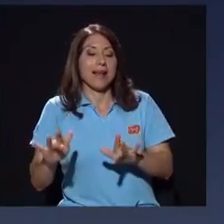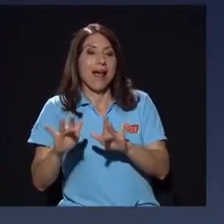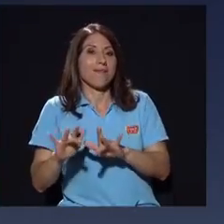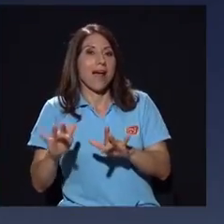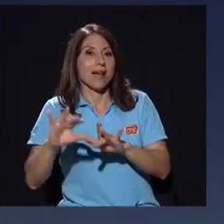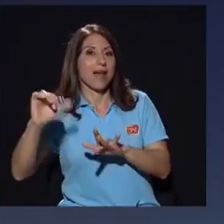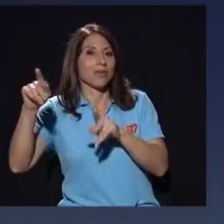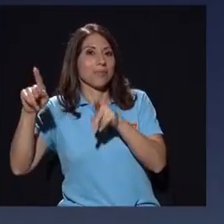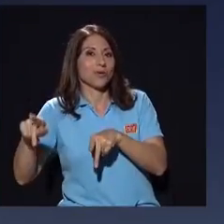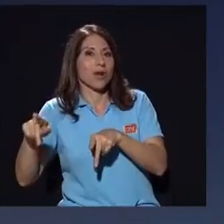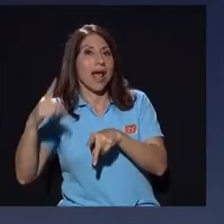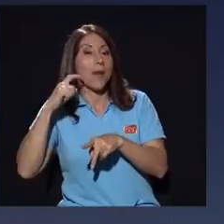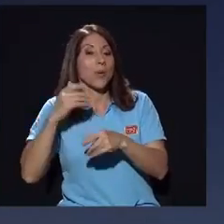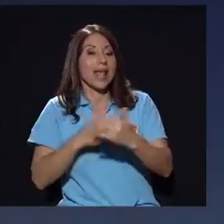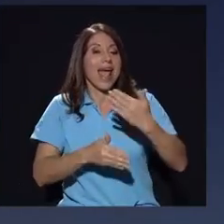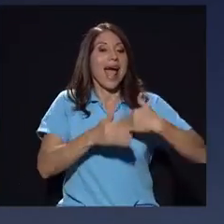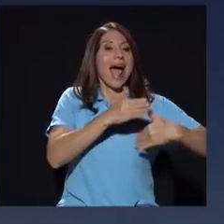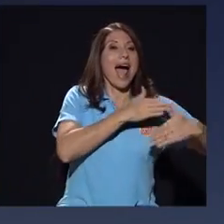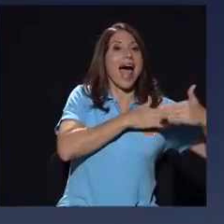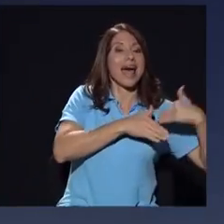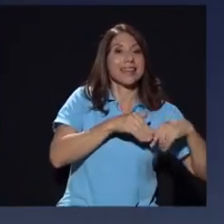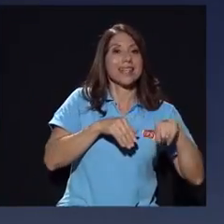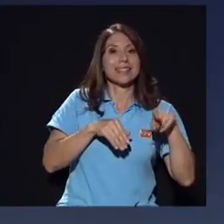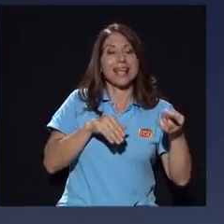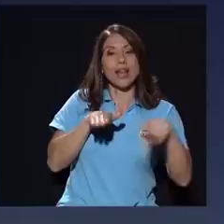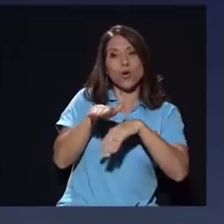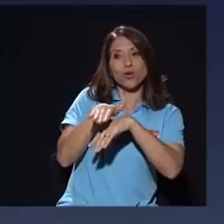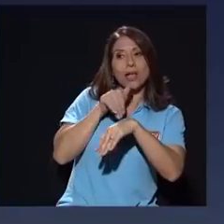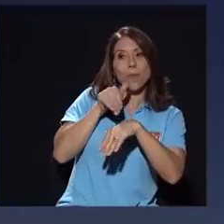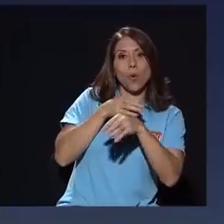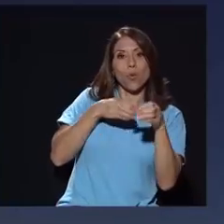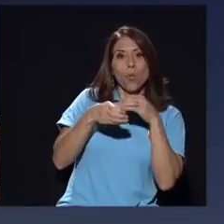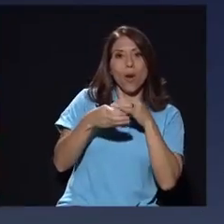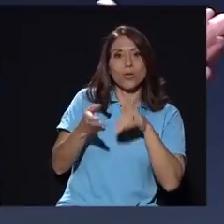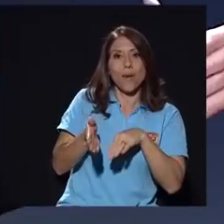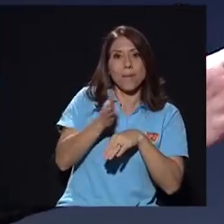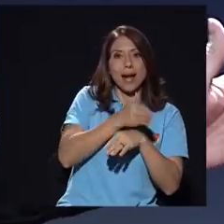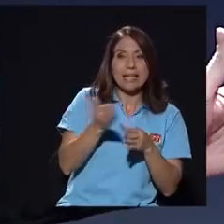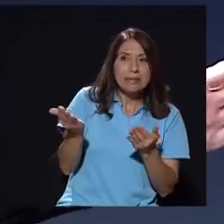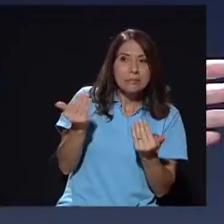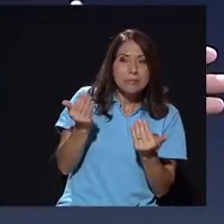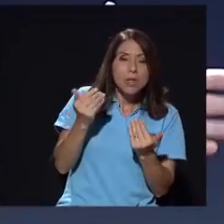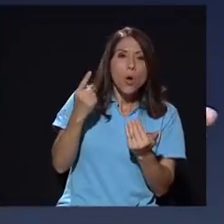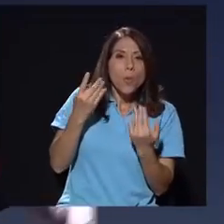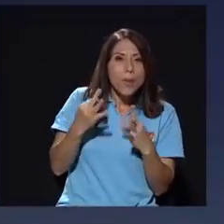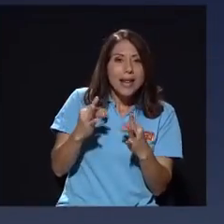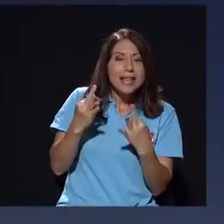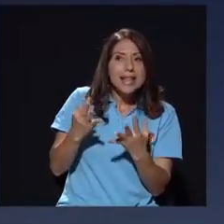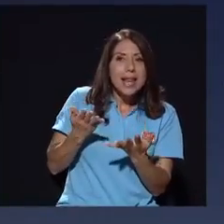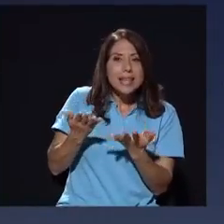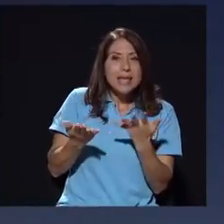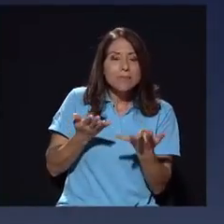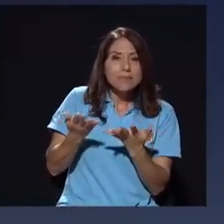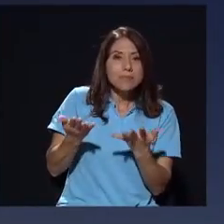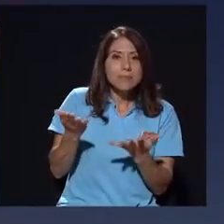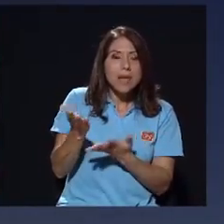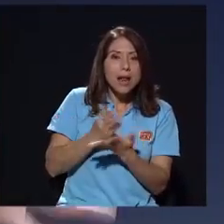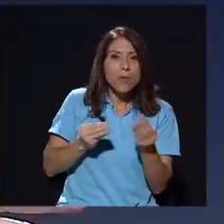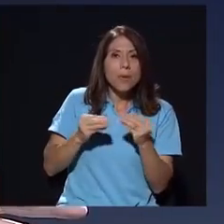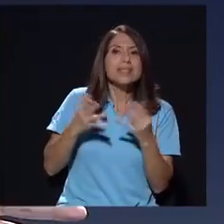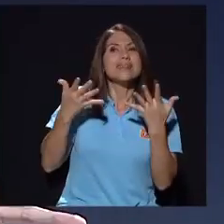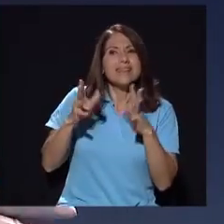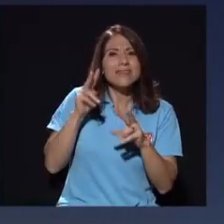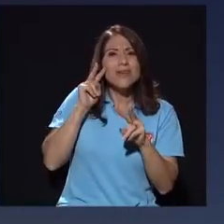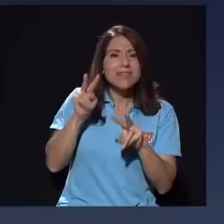trato antes de que él lo grabe. Él lo está llamando a un cuarto aparte para replanteárselo, como tratar de incidir un poquito más, que es un estilo